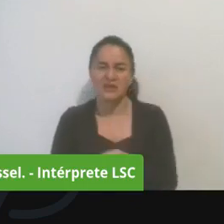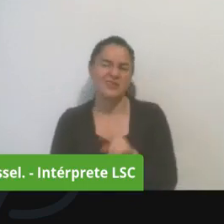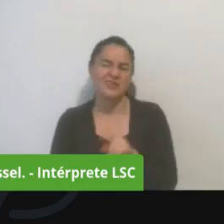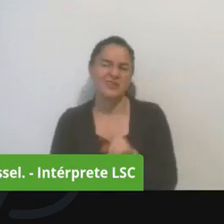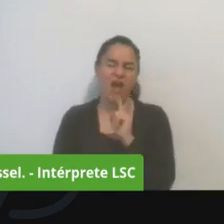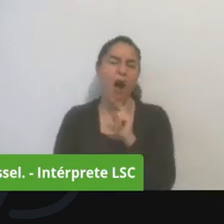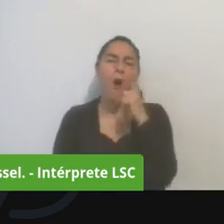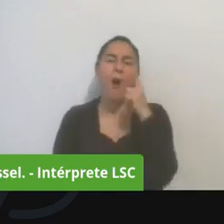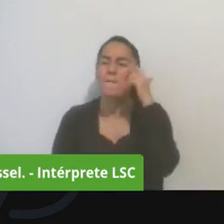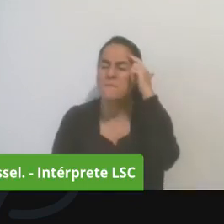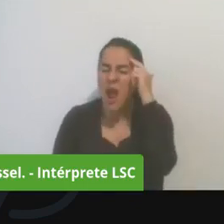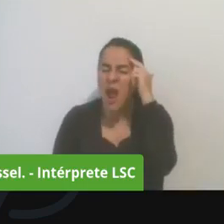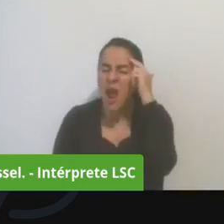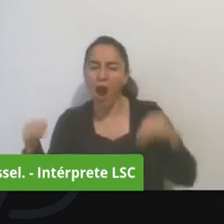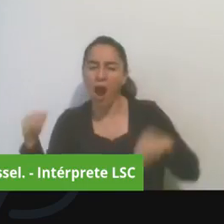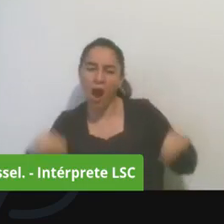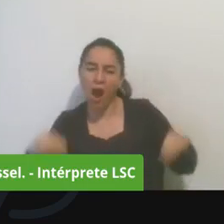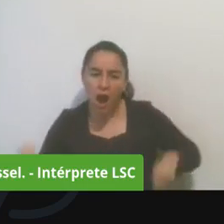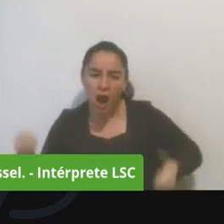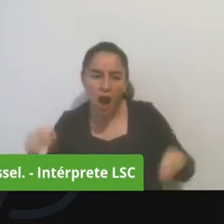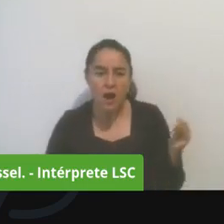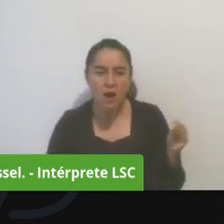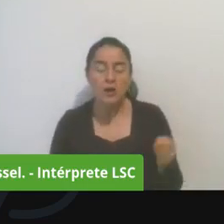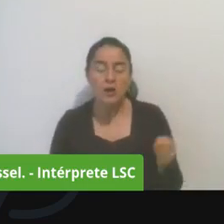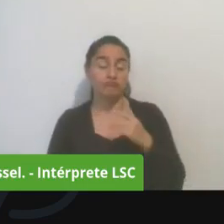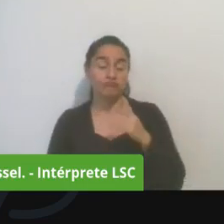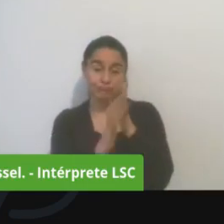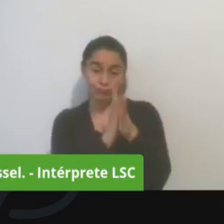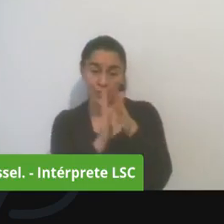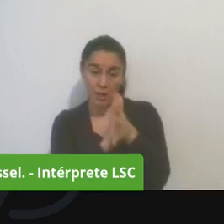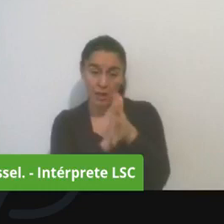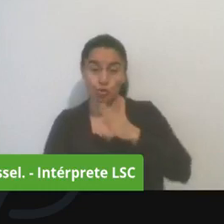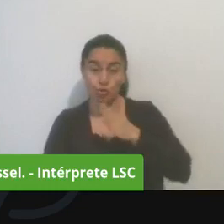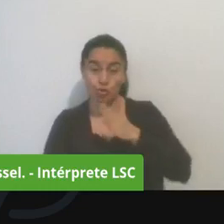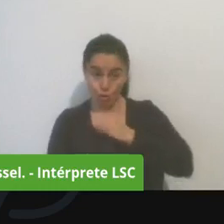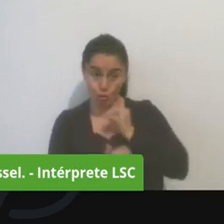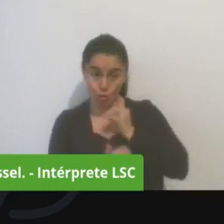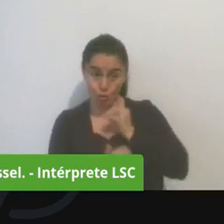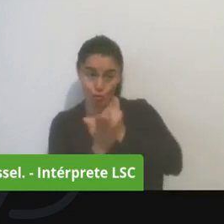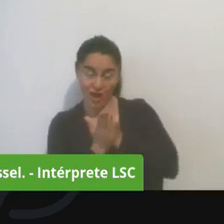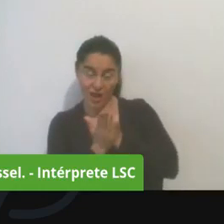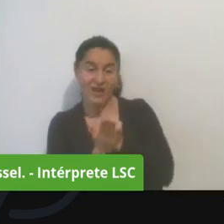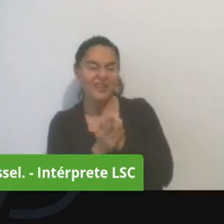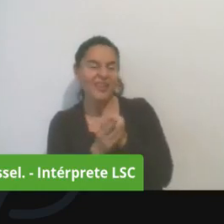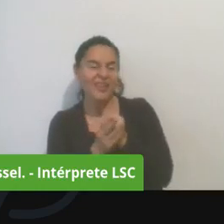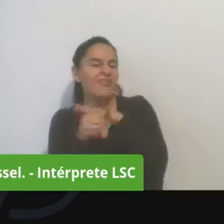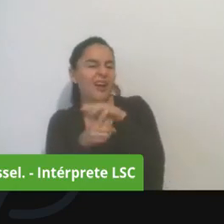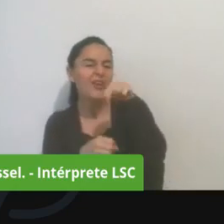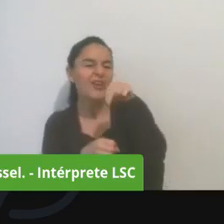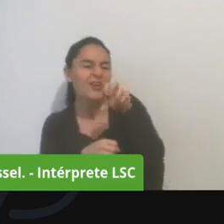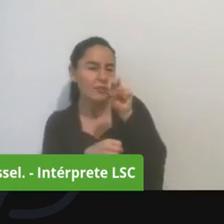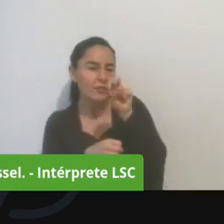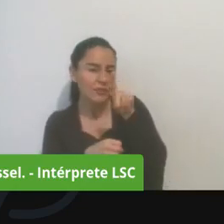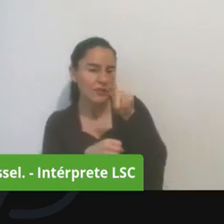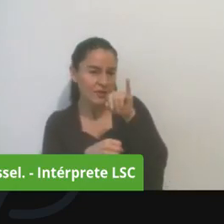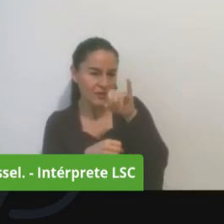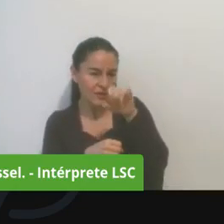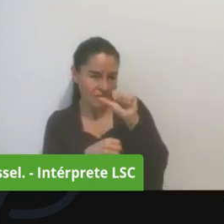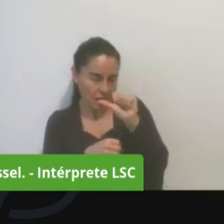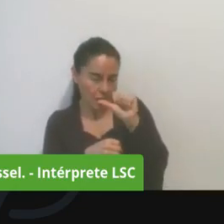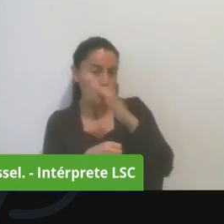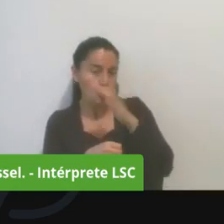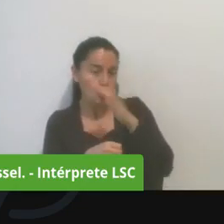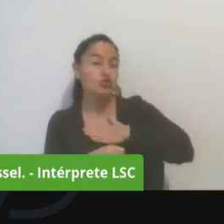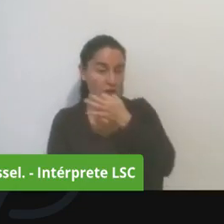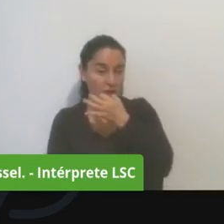acción comunal la de normandía tuve la posibilidad de denunciar dos veces ante la misión de observación electoral en los procesos en la